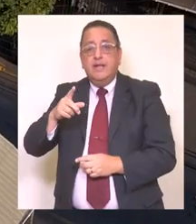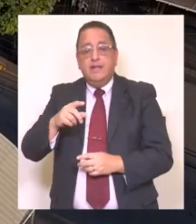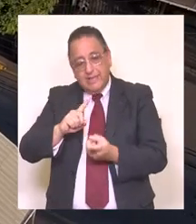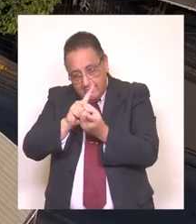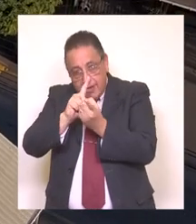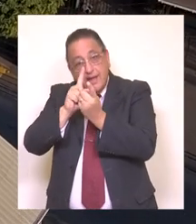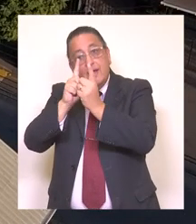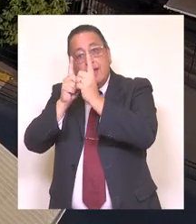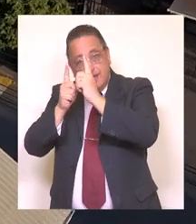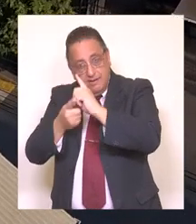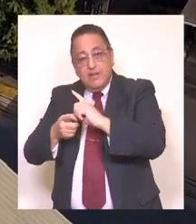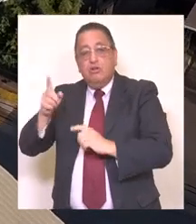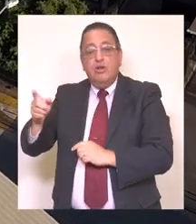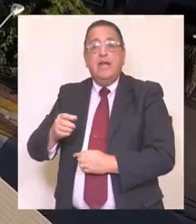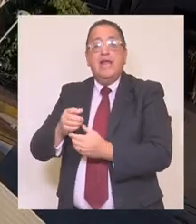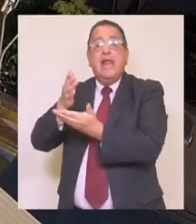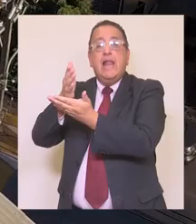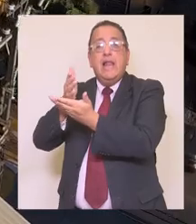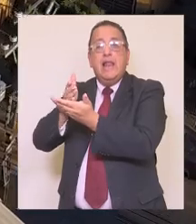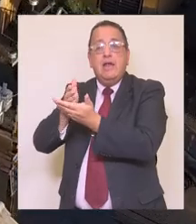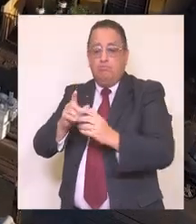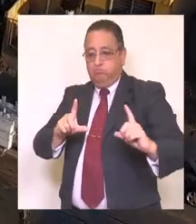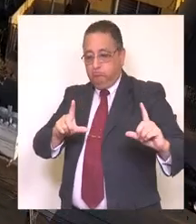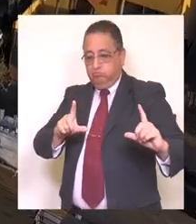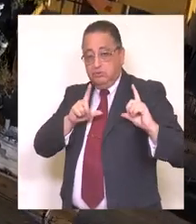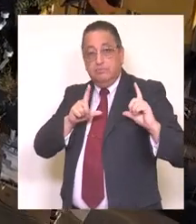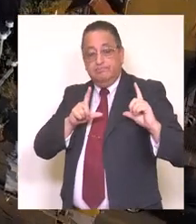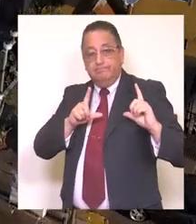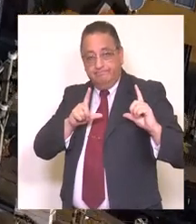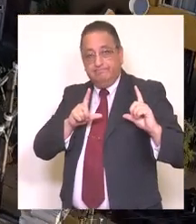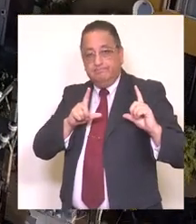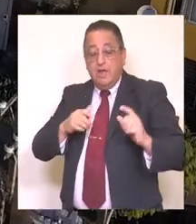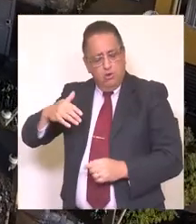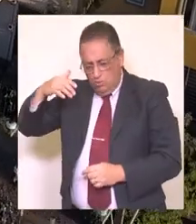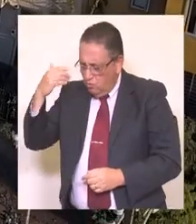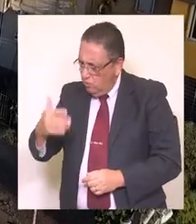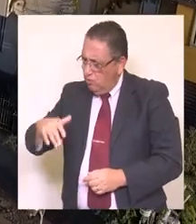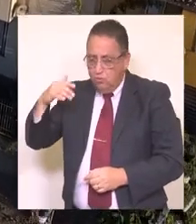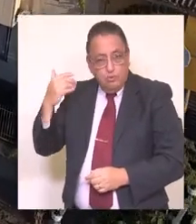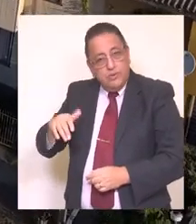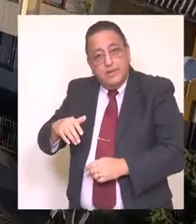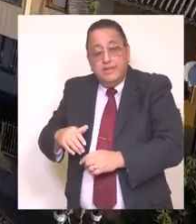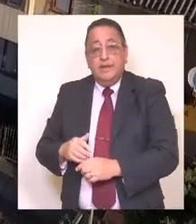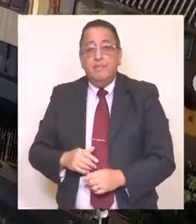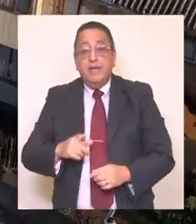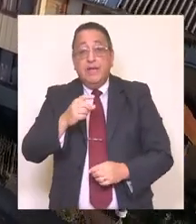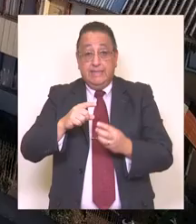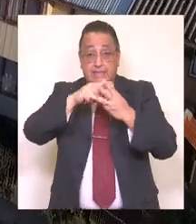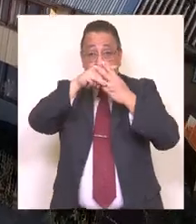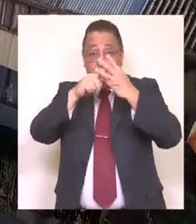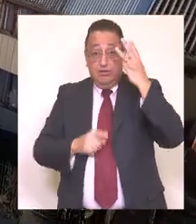establecimiento va tomando plena forma de un establecimiento técnico profesional. Es importante